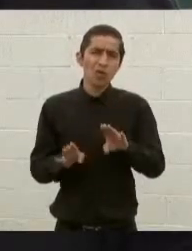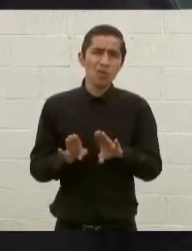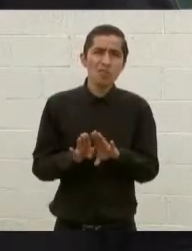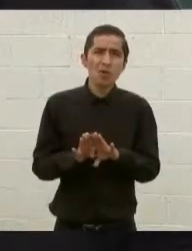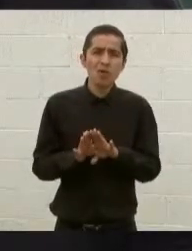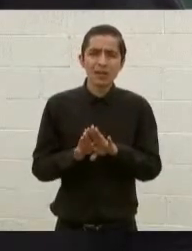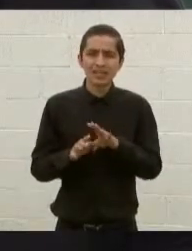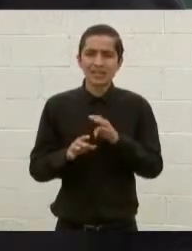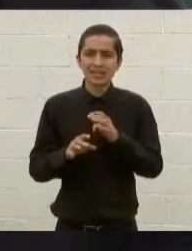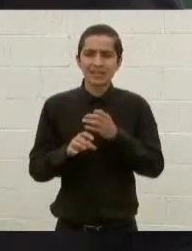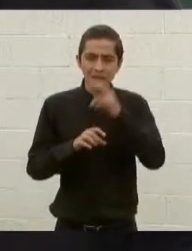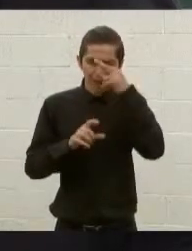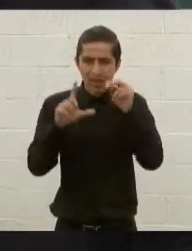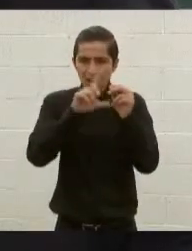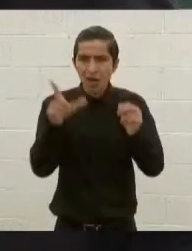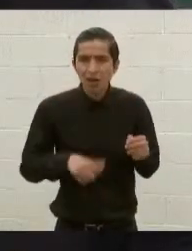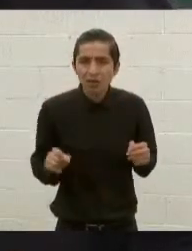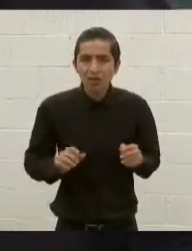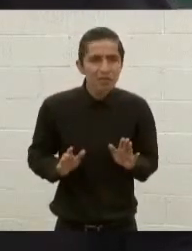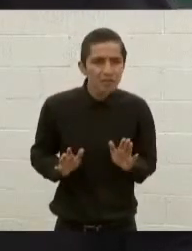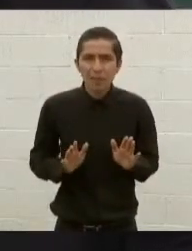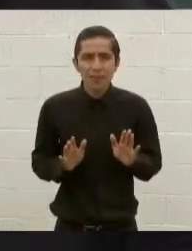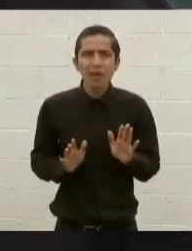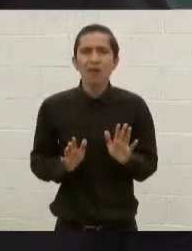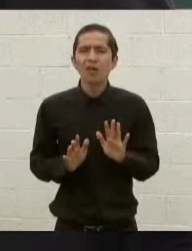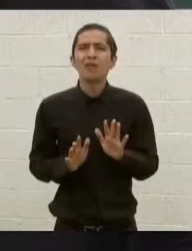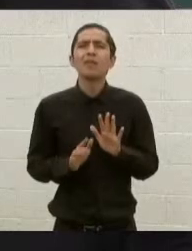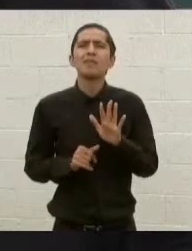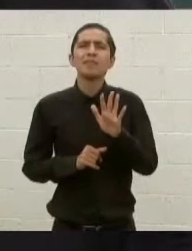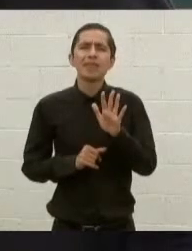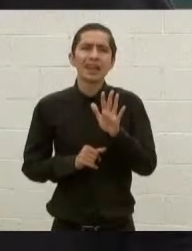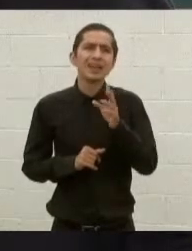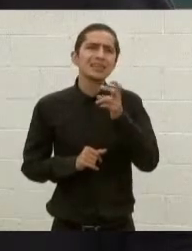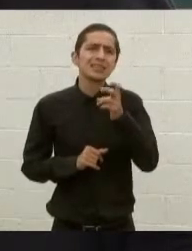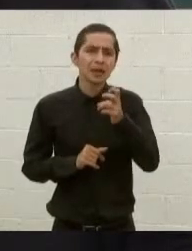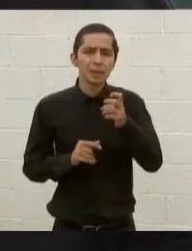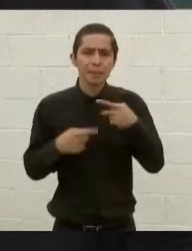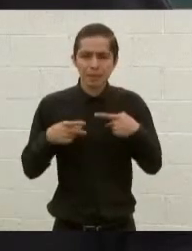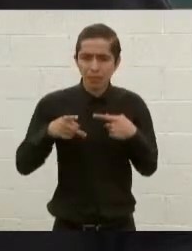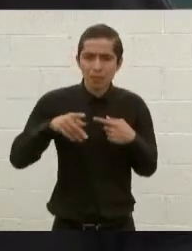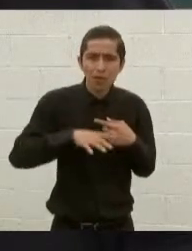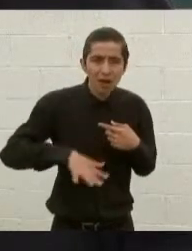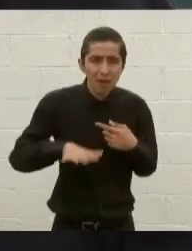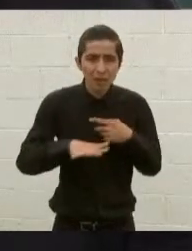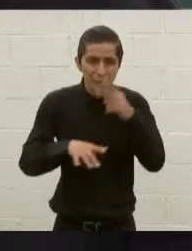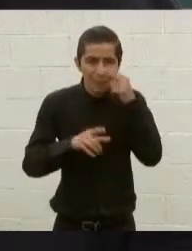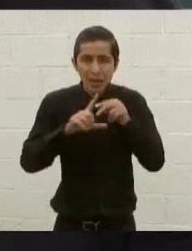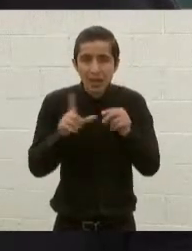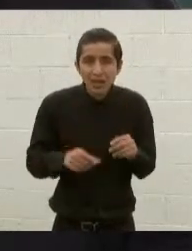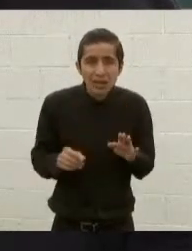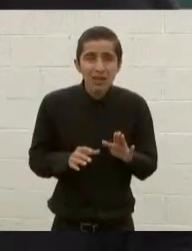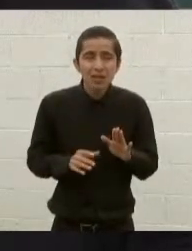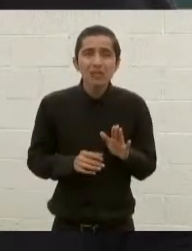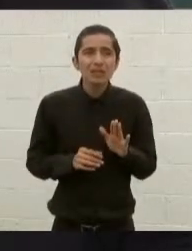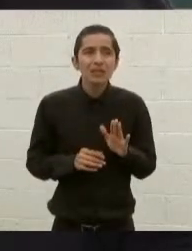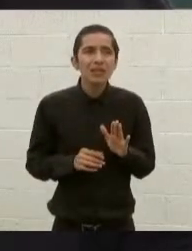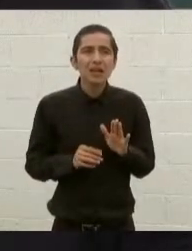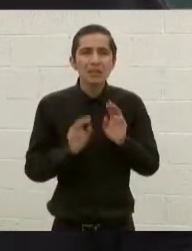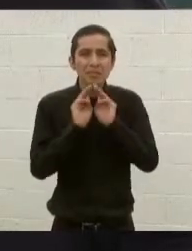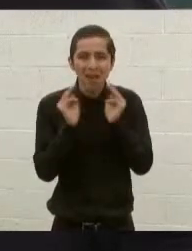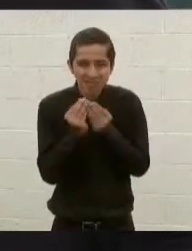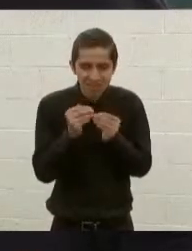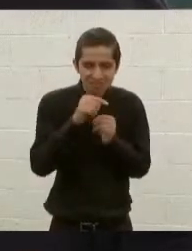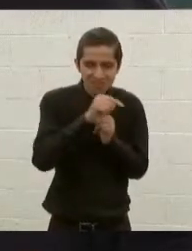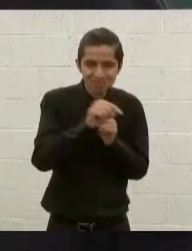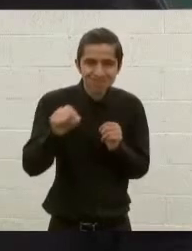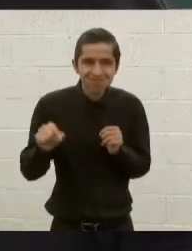mexicano. No obstante, las fortalezas, la capacidad de fuego de algunas organizaciones criminales,